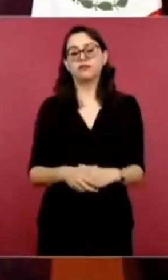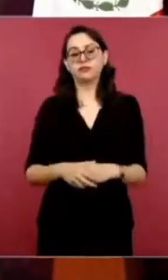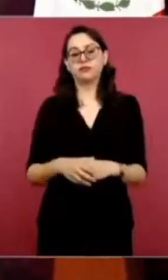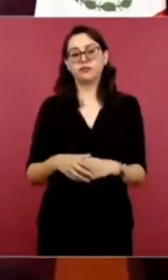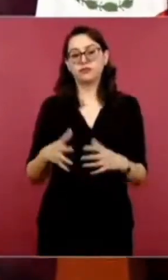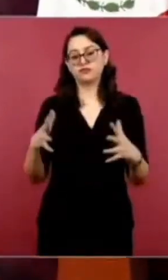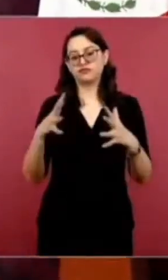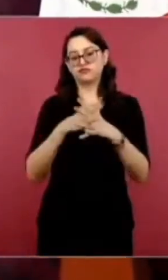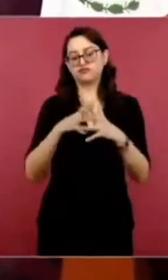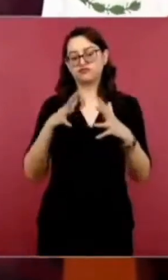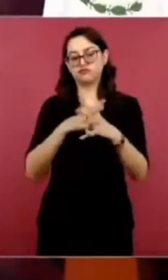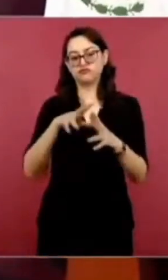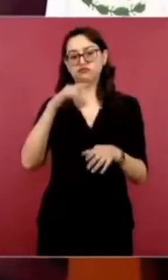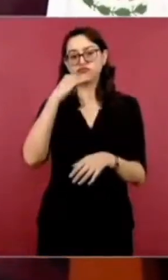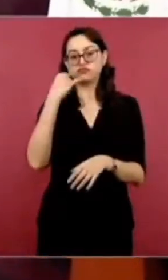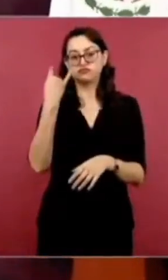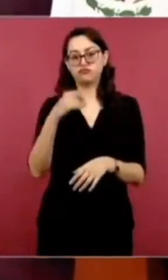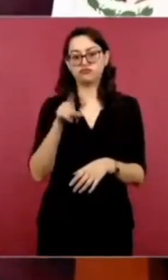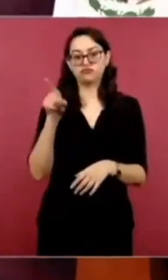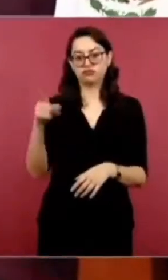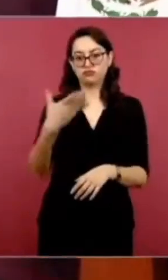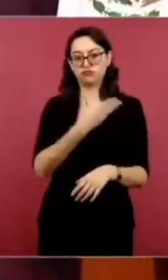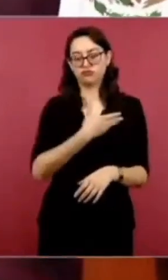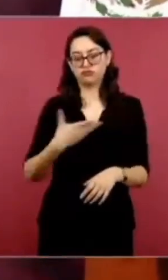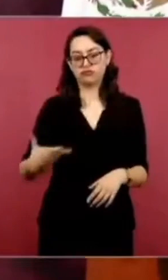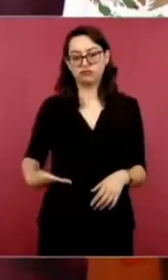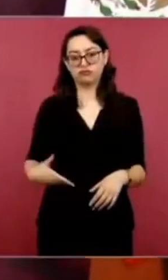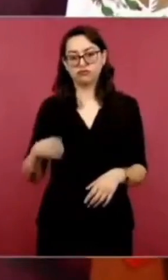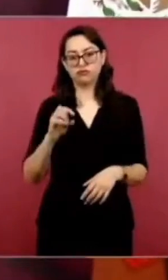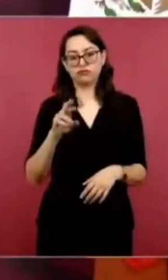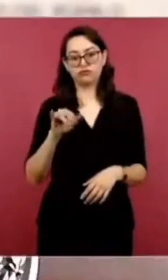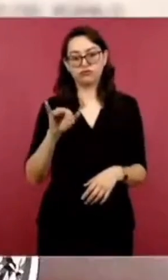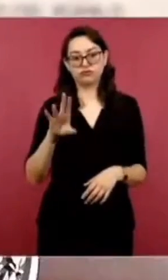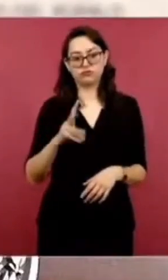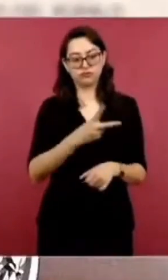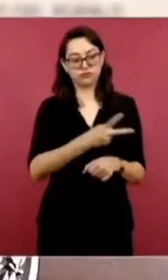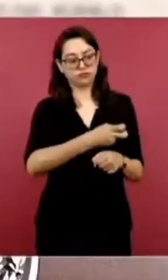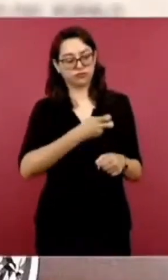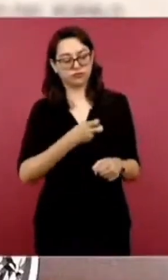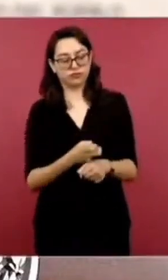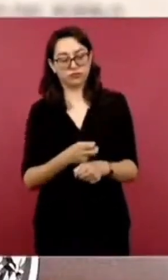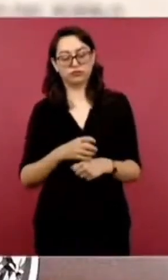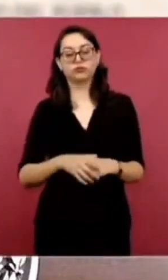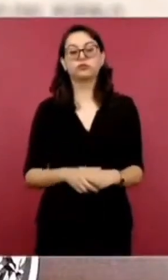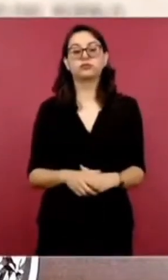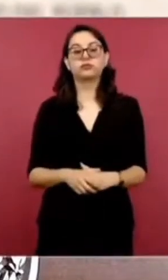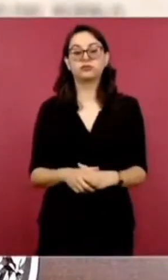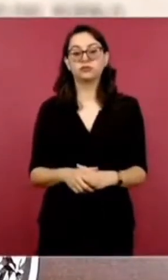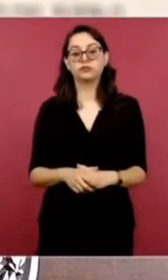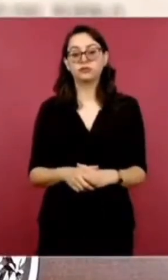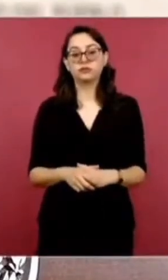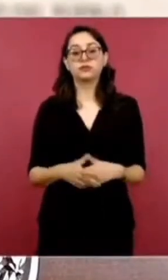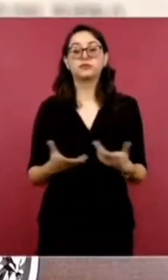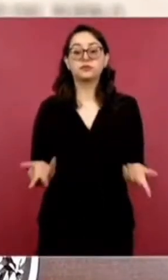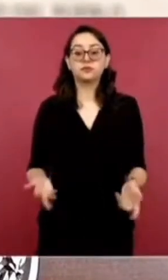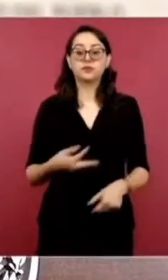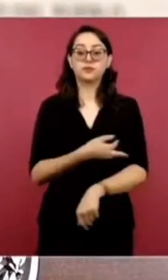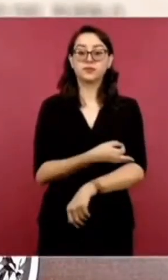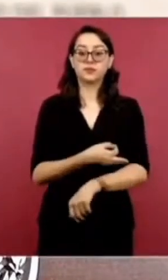invitación del presidente Gabriel Boric. En el acto asistieron diferentes